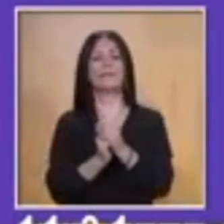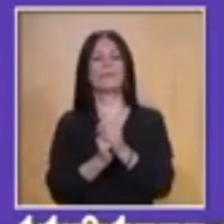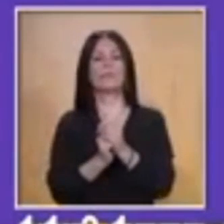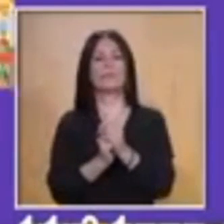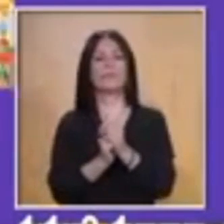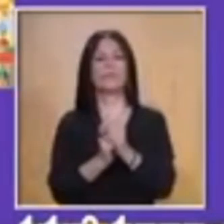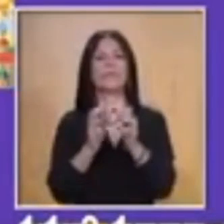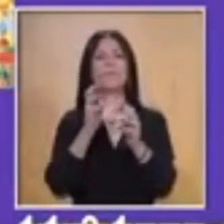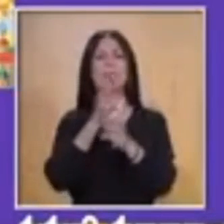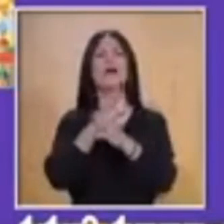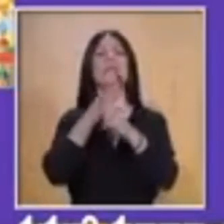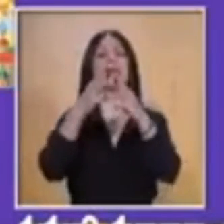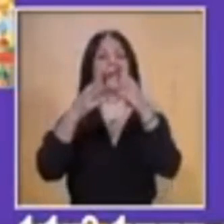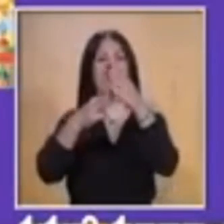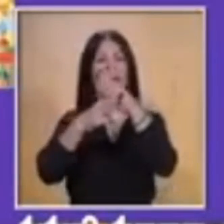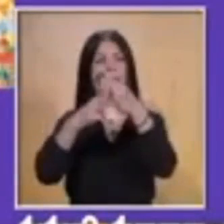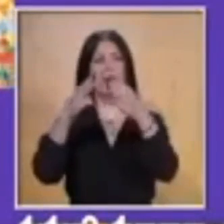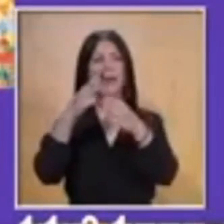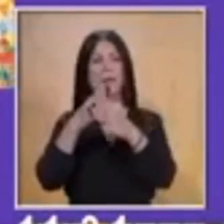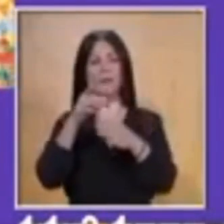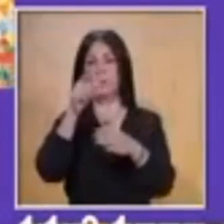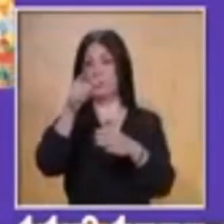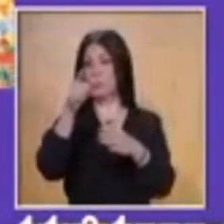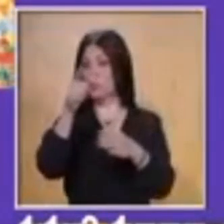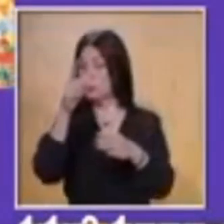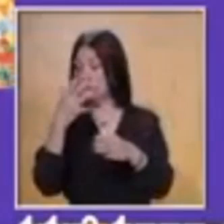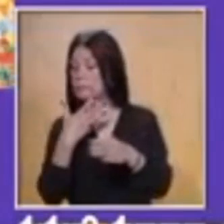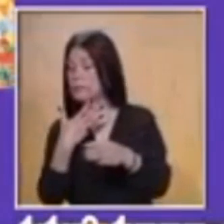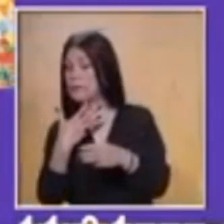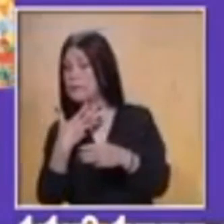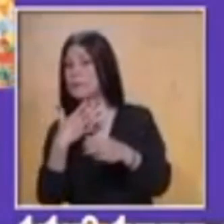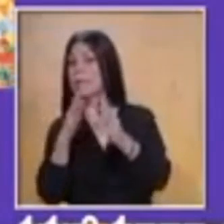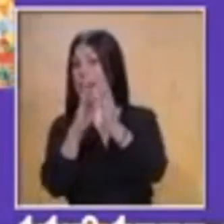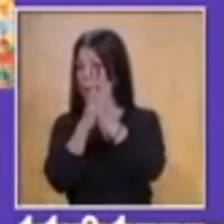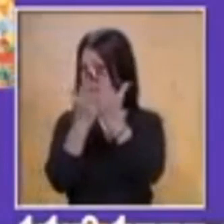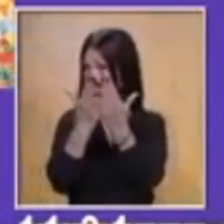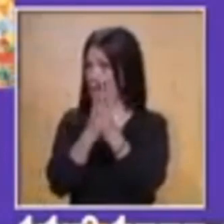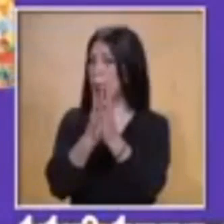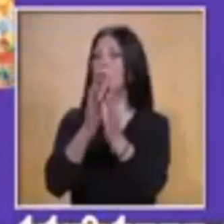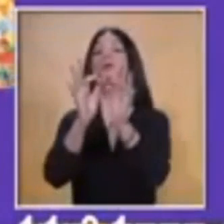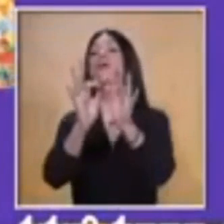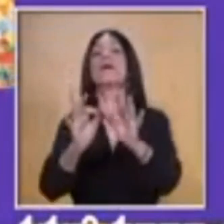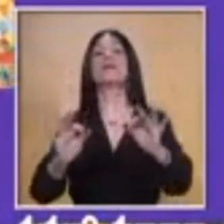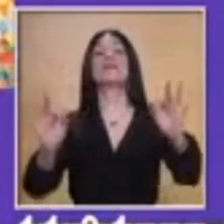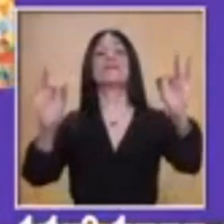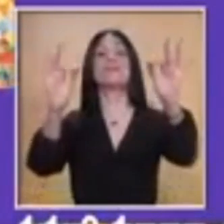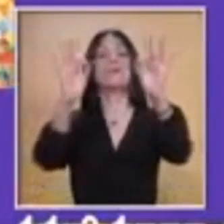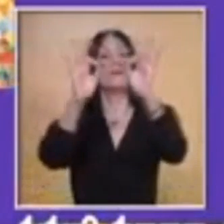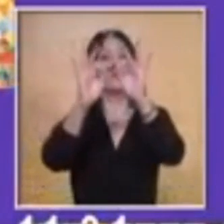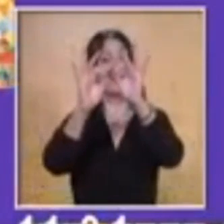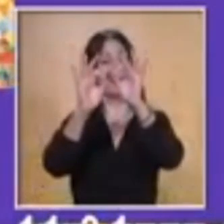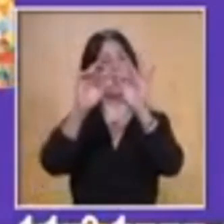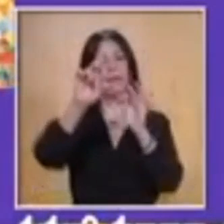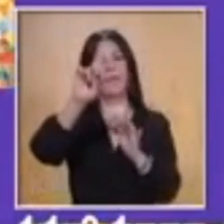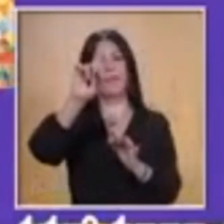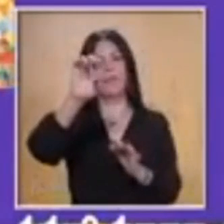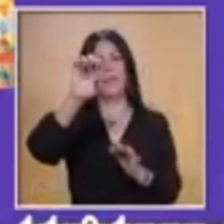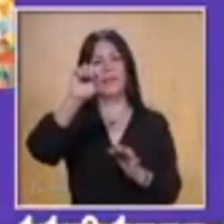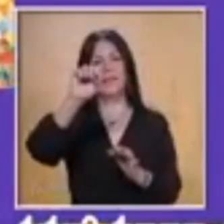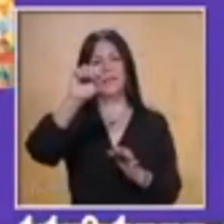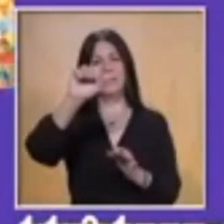materiales. Acuérdense de tener a la mano los libros de texto de desafíos matemáticos